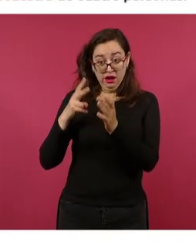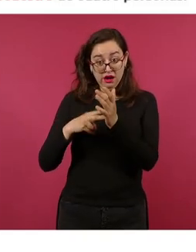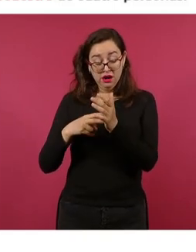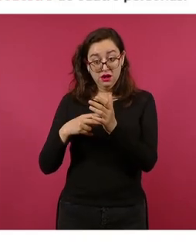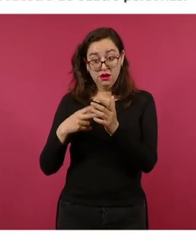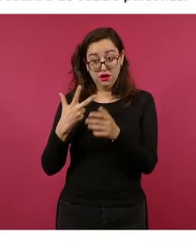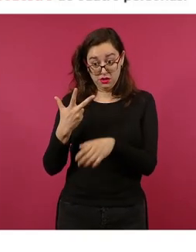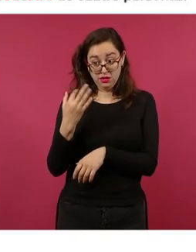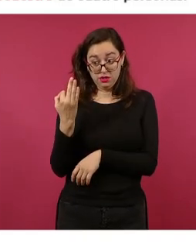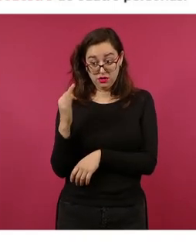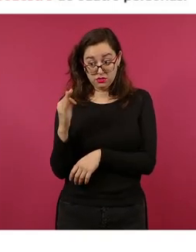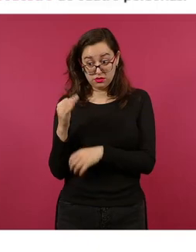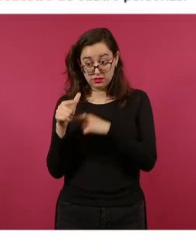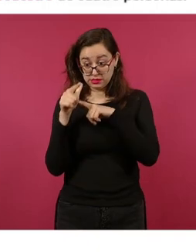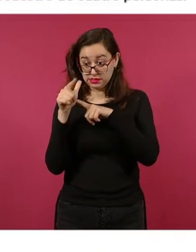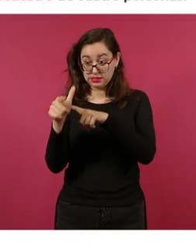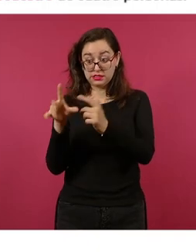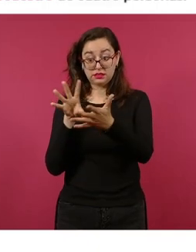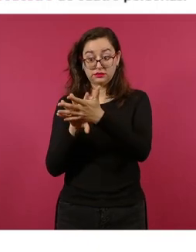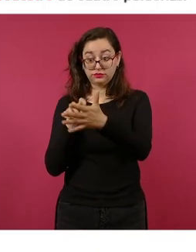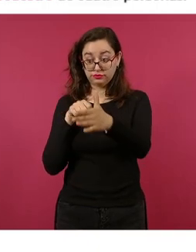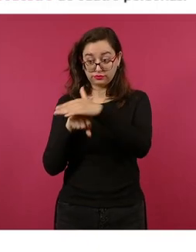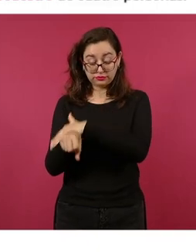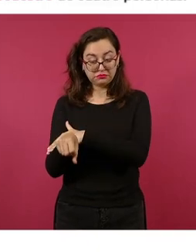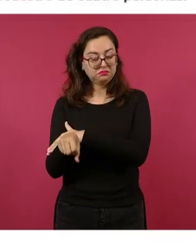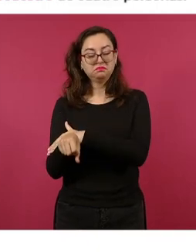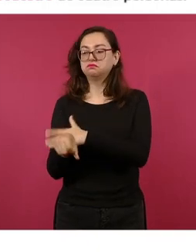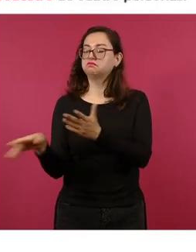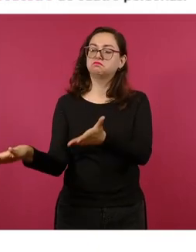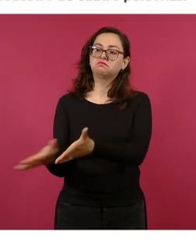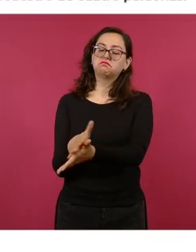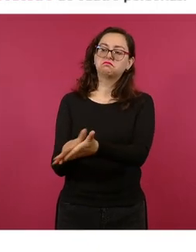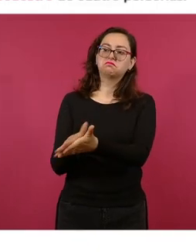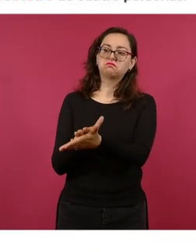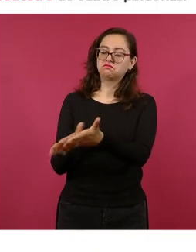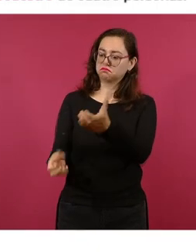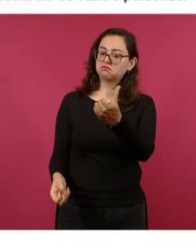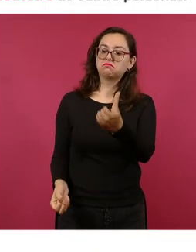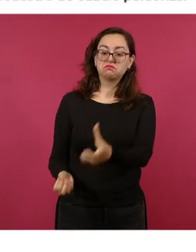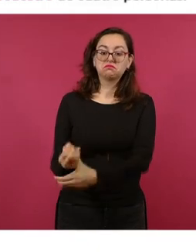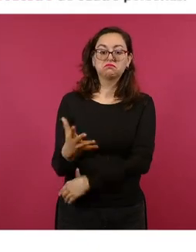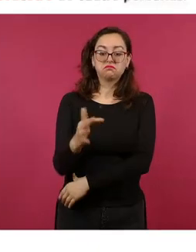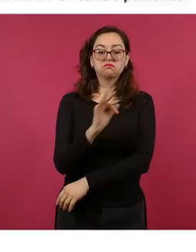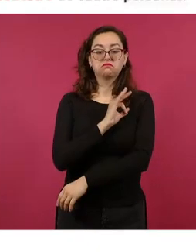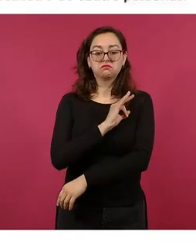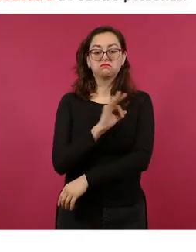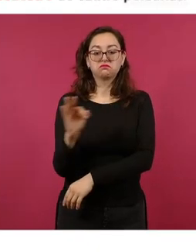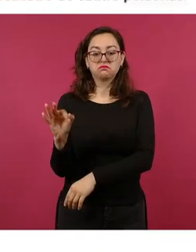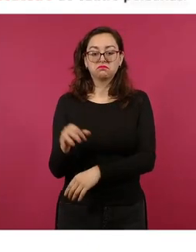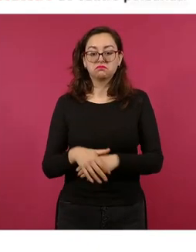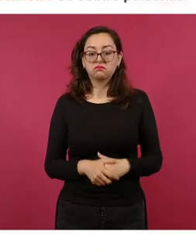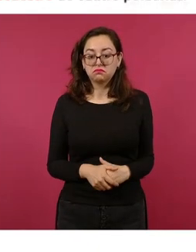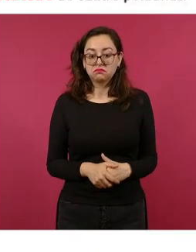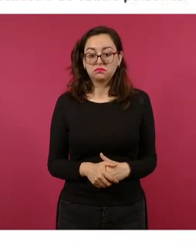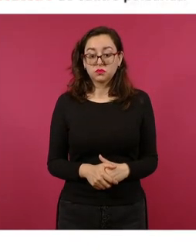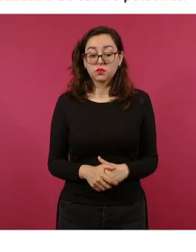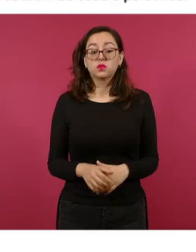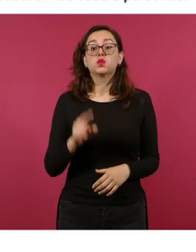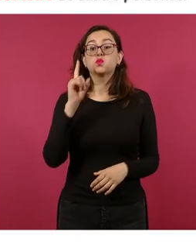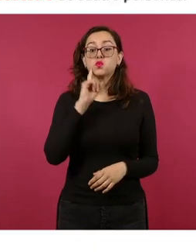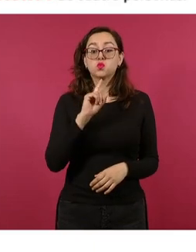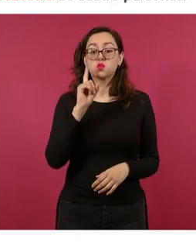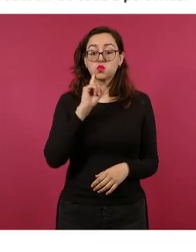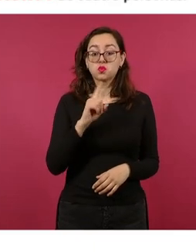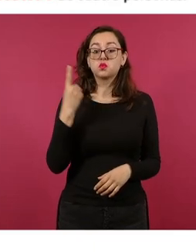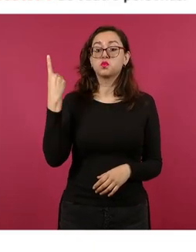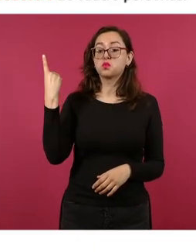decretó la continuidad de la prisión preventiva en que se encuentra desde el 2008. La jueza ordenó además la